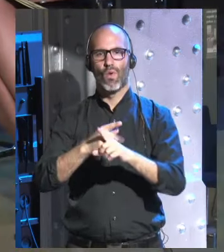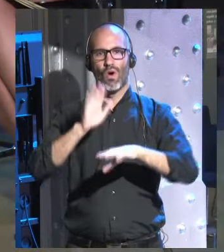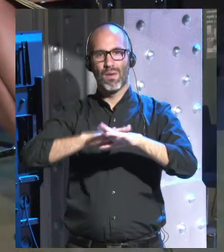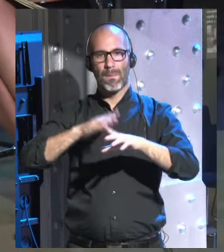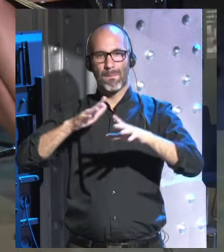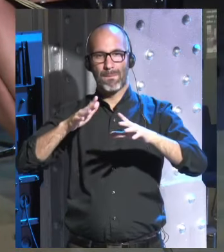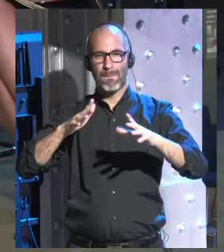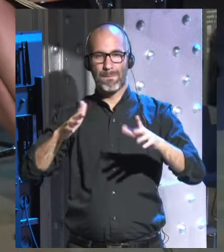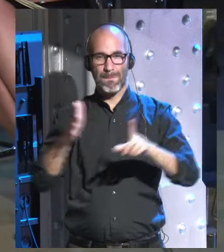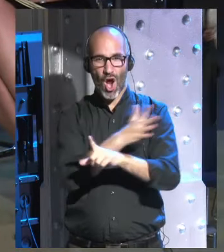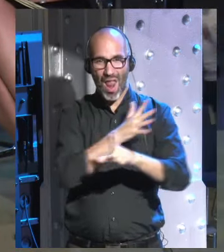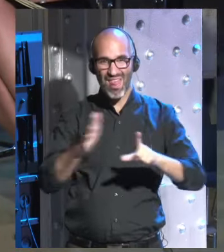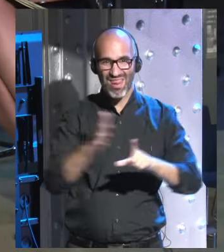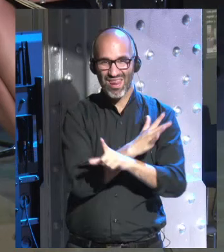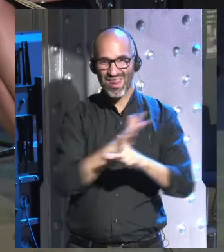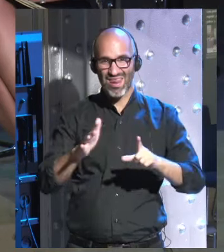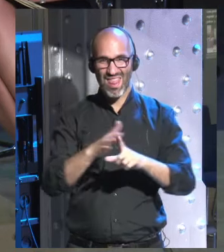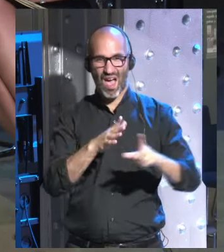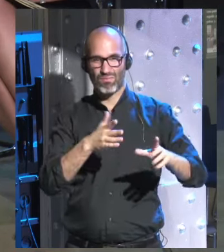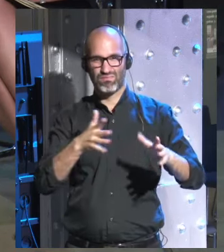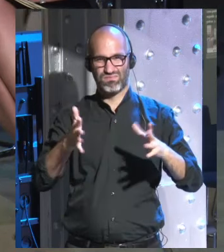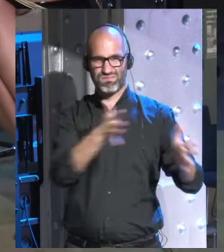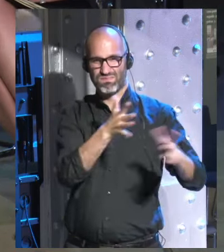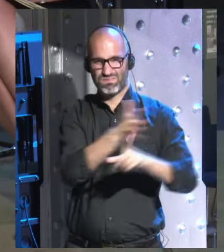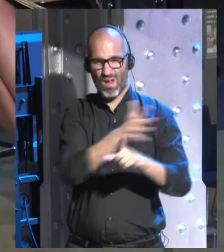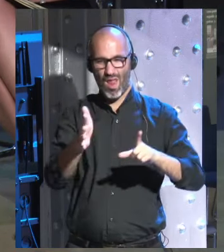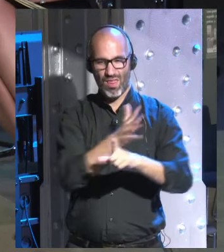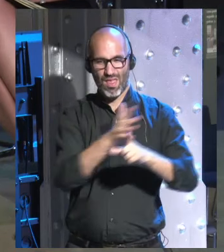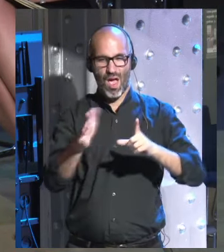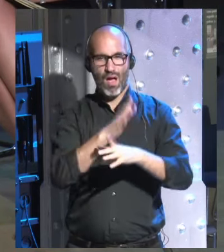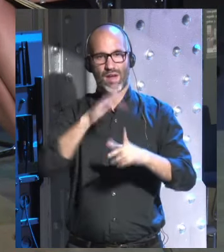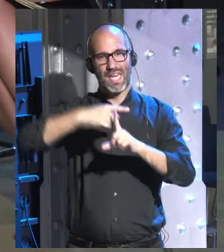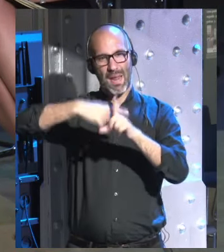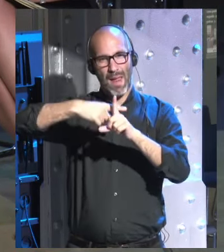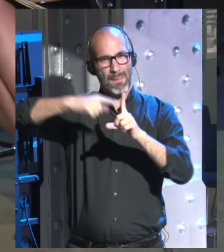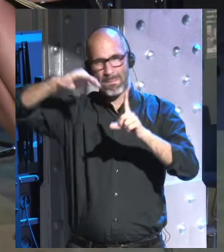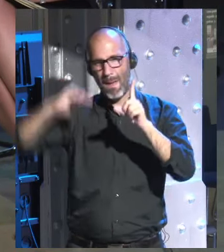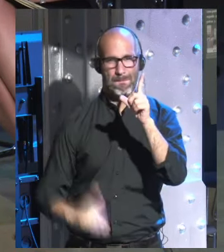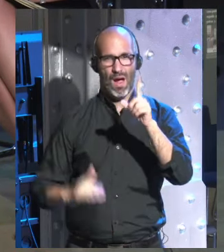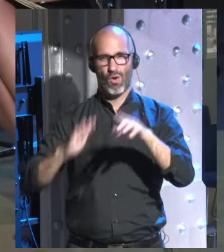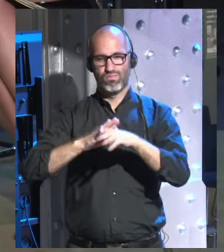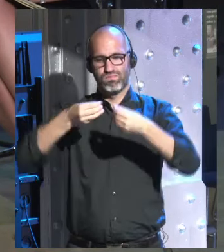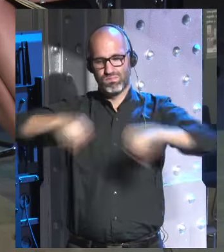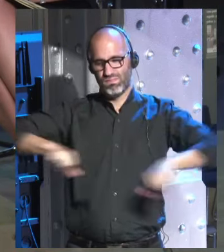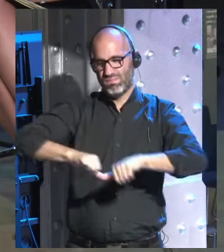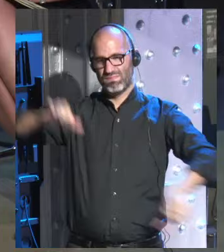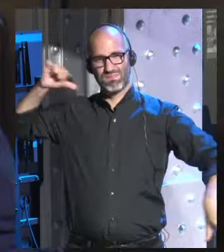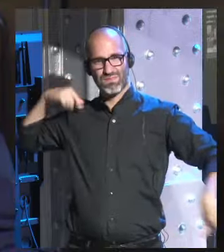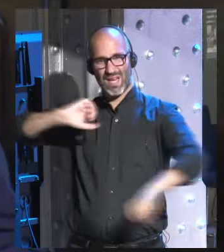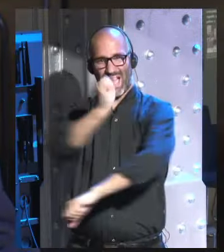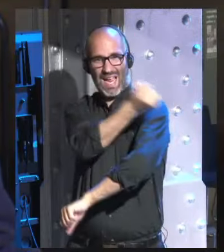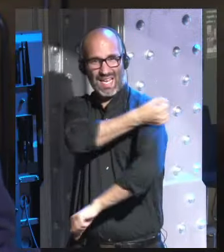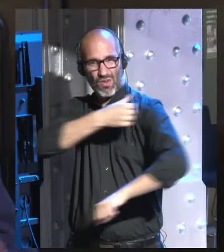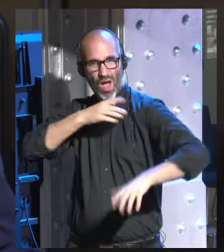violencia al nivel más bajo desde el principio de la historia que consta en los